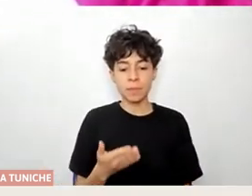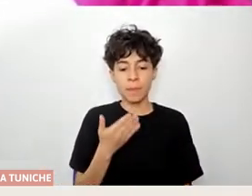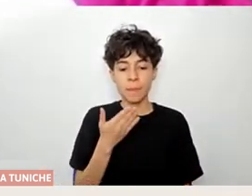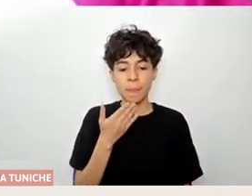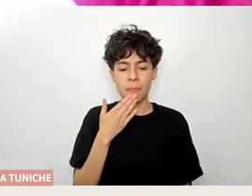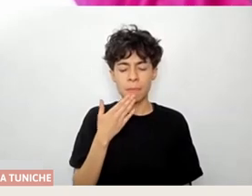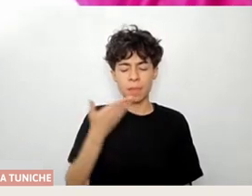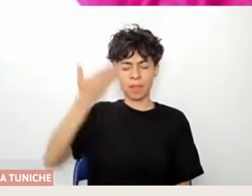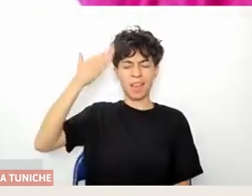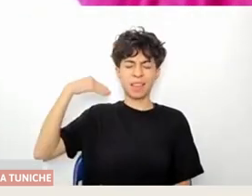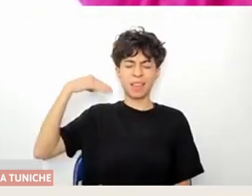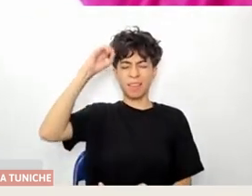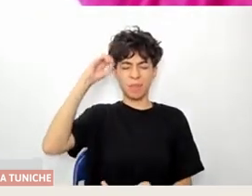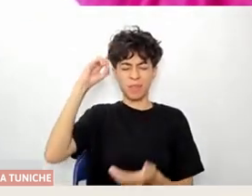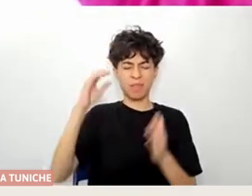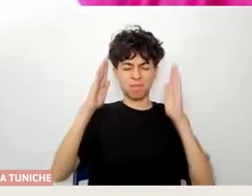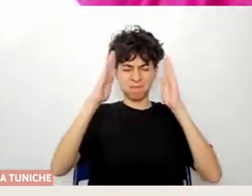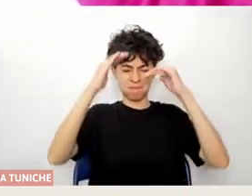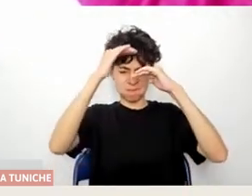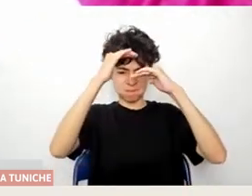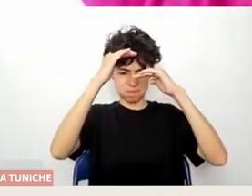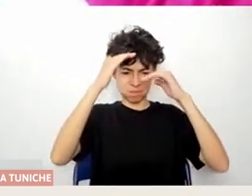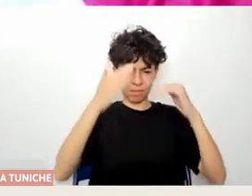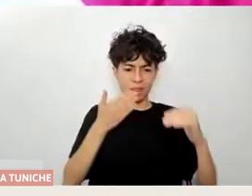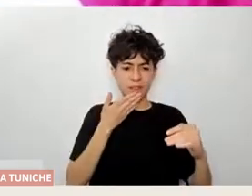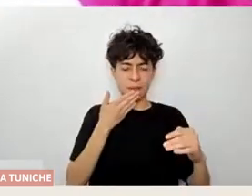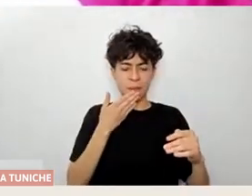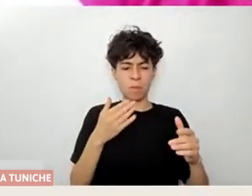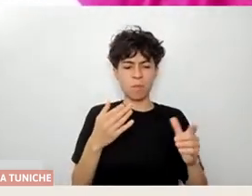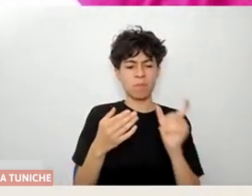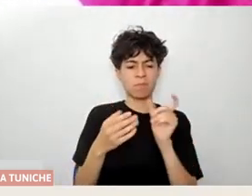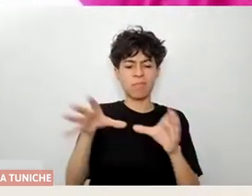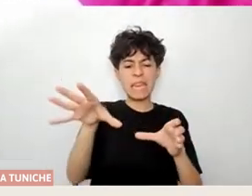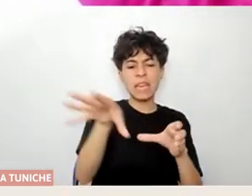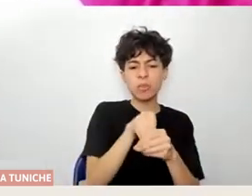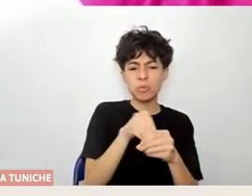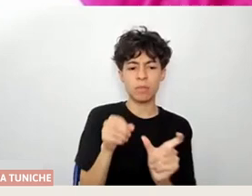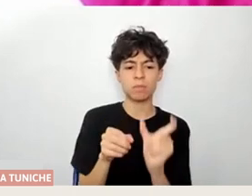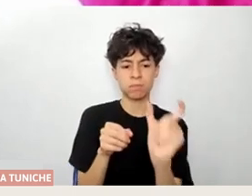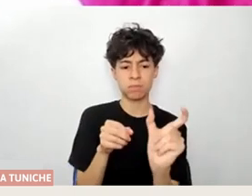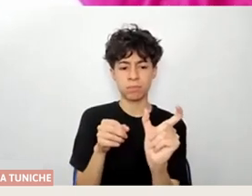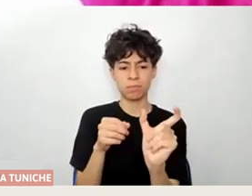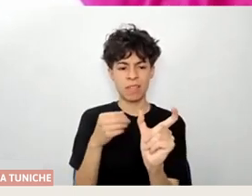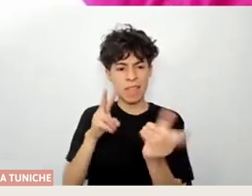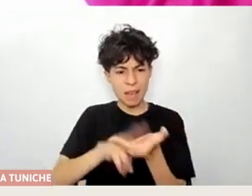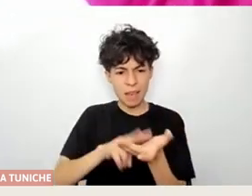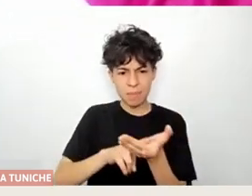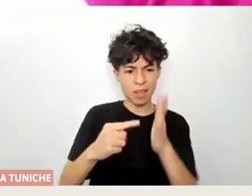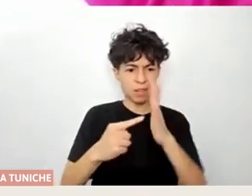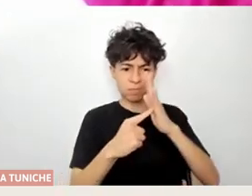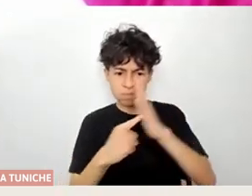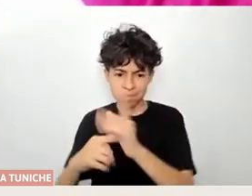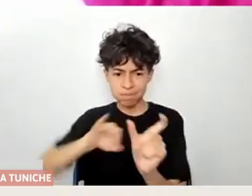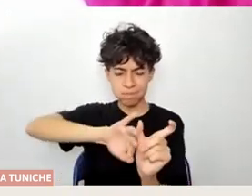discursos previos, como la nada debatida idea de inclusión que se muestra como excluyente, es